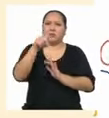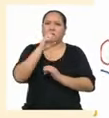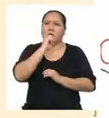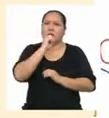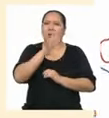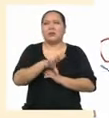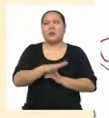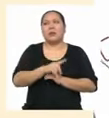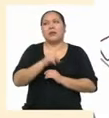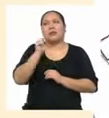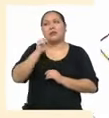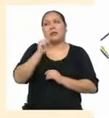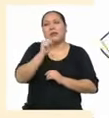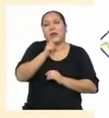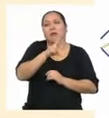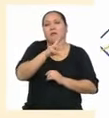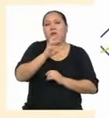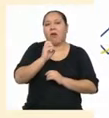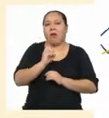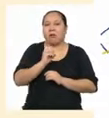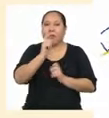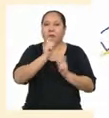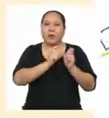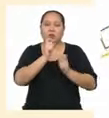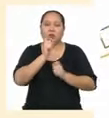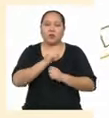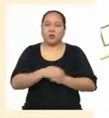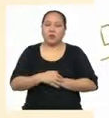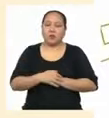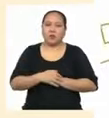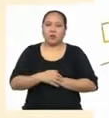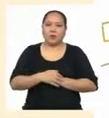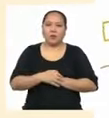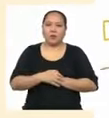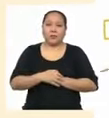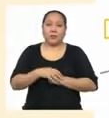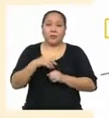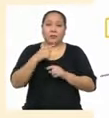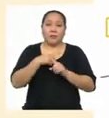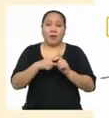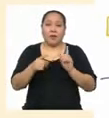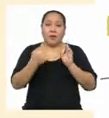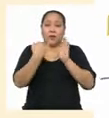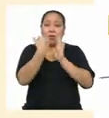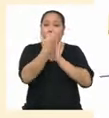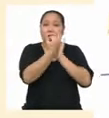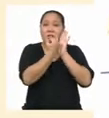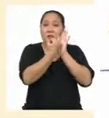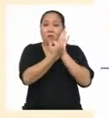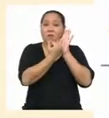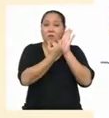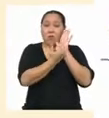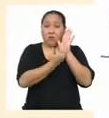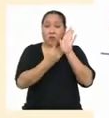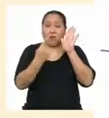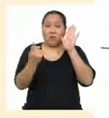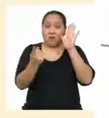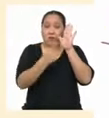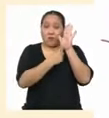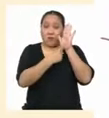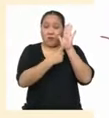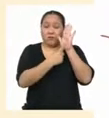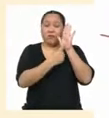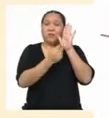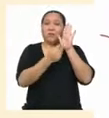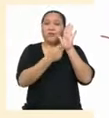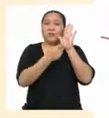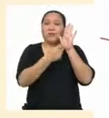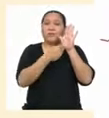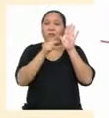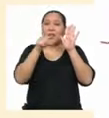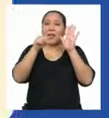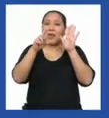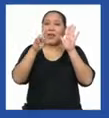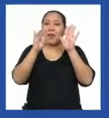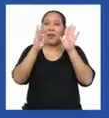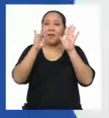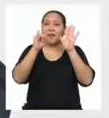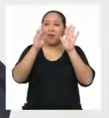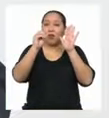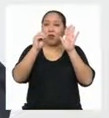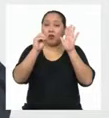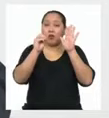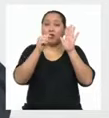solo 20 de 30 Pero en el gráfico circular podemos visualizar claramente la cifra